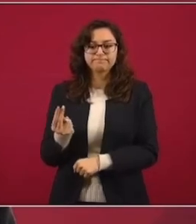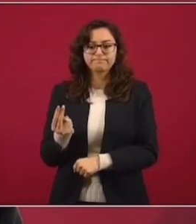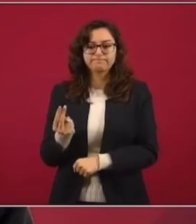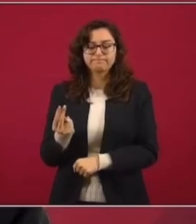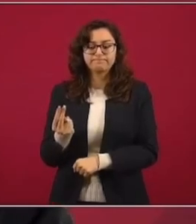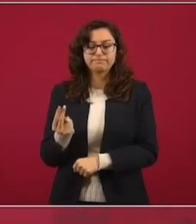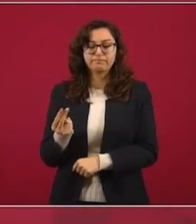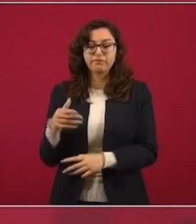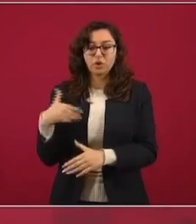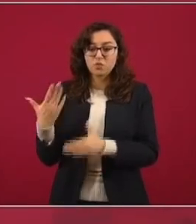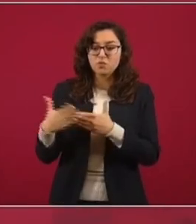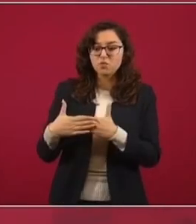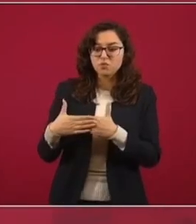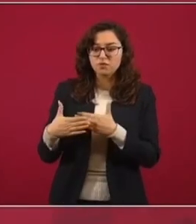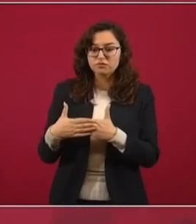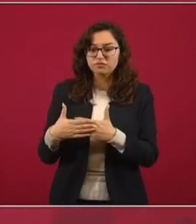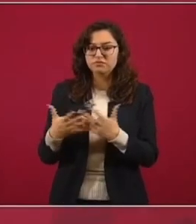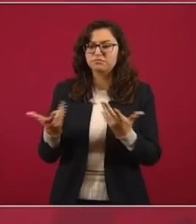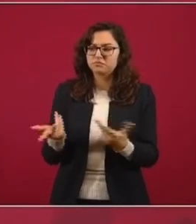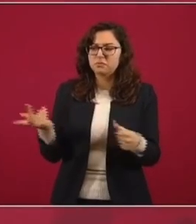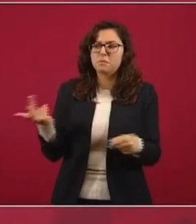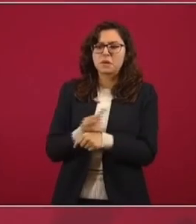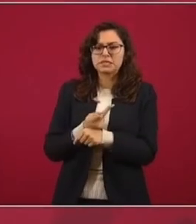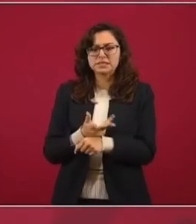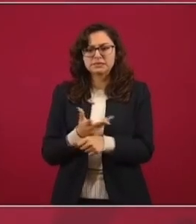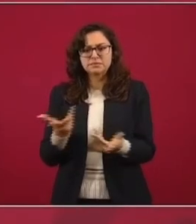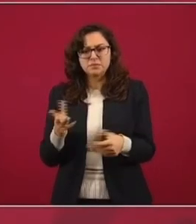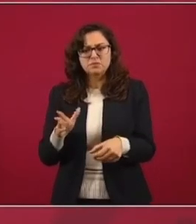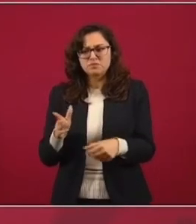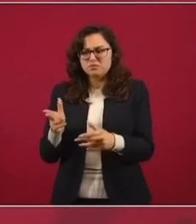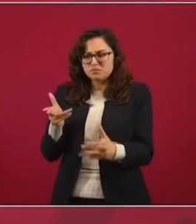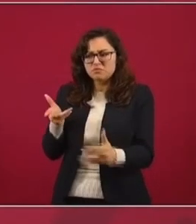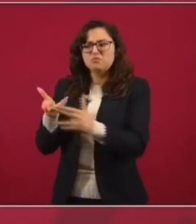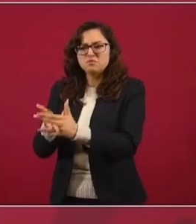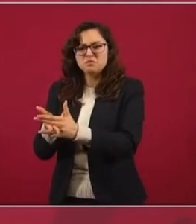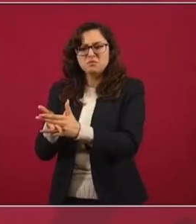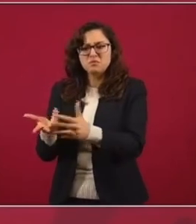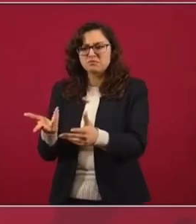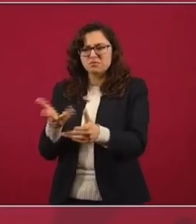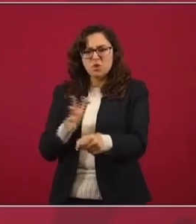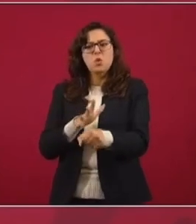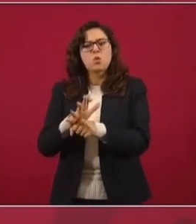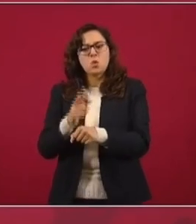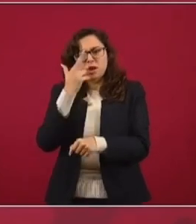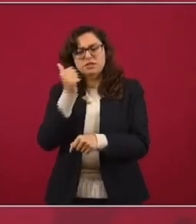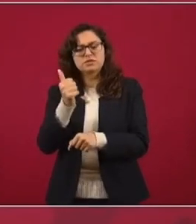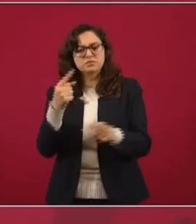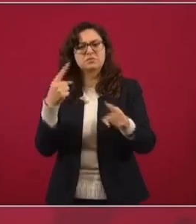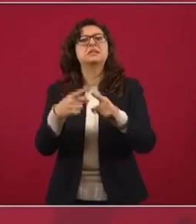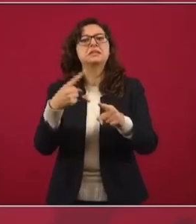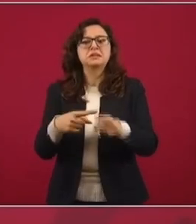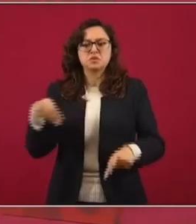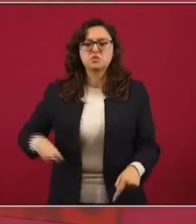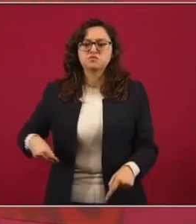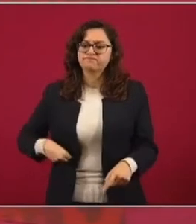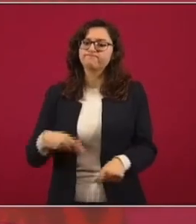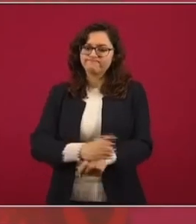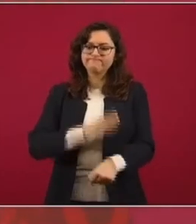se conozca la causa, el móvil, y se castigue a los responsables. Entonces,